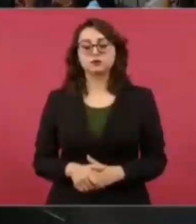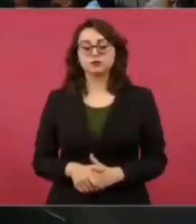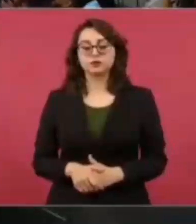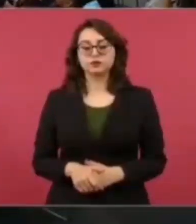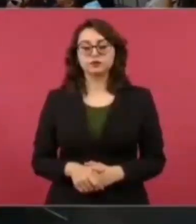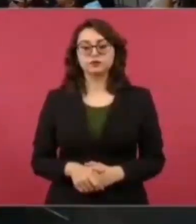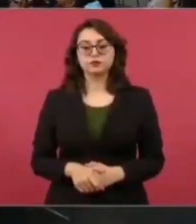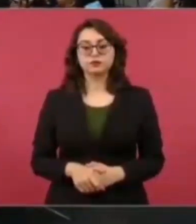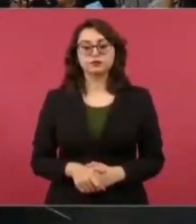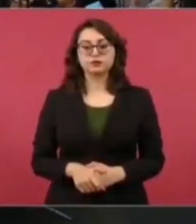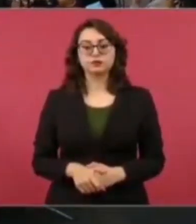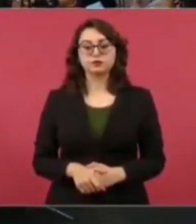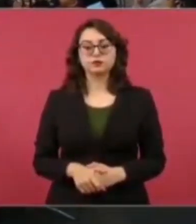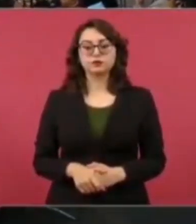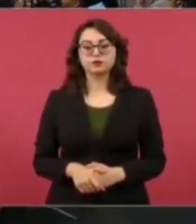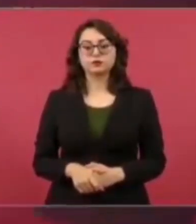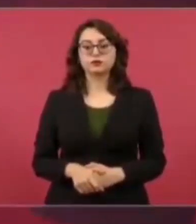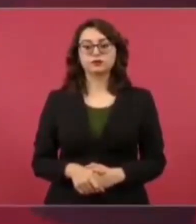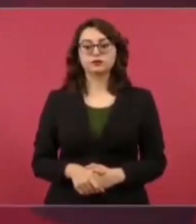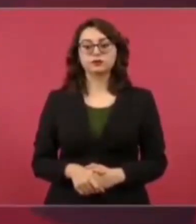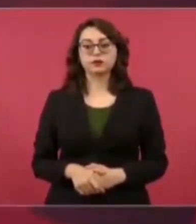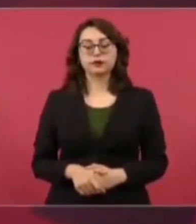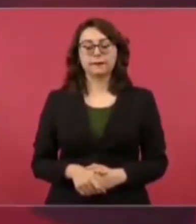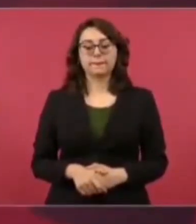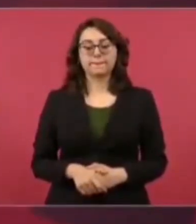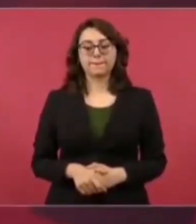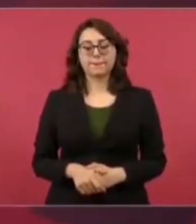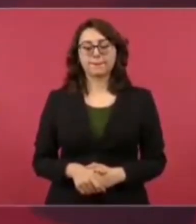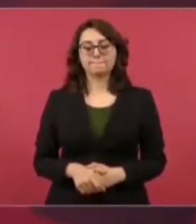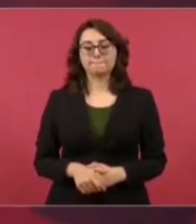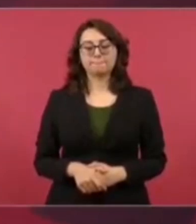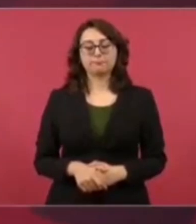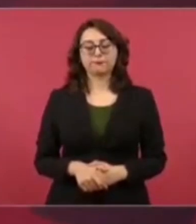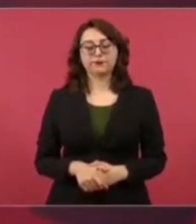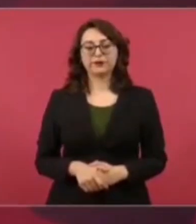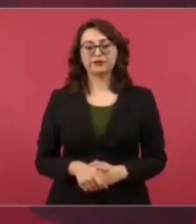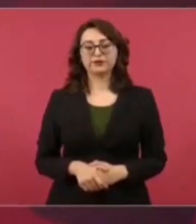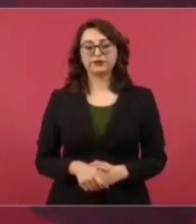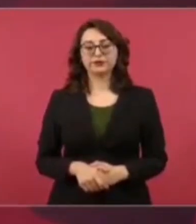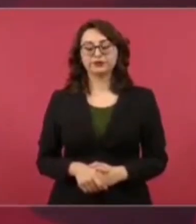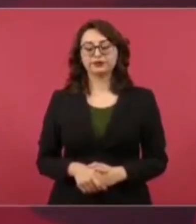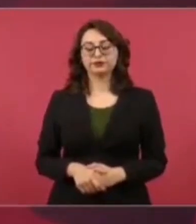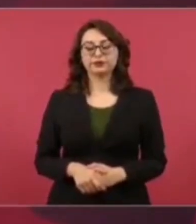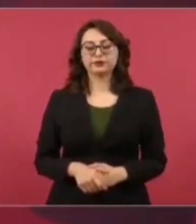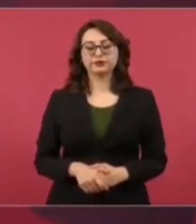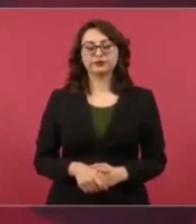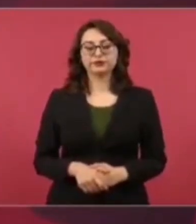Bueno, mire, sí he estado al tanto de